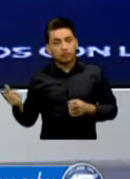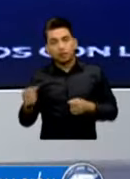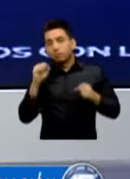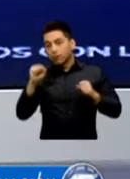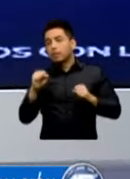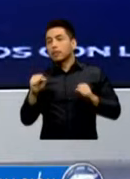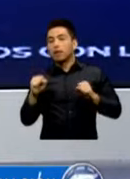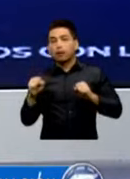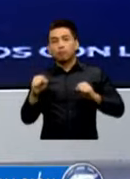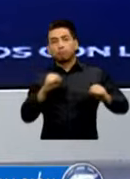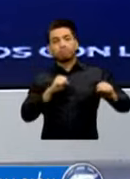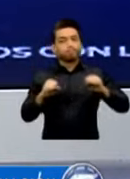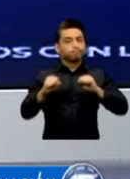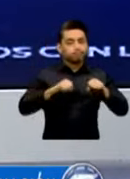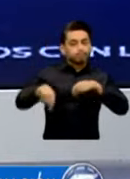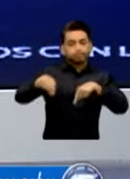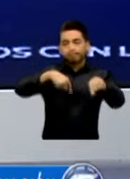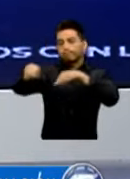Como prioridad